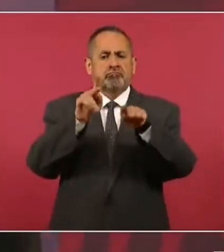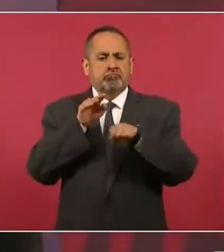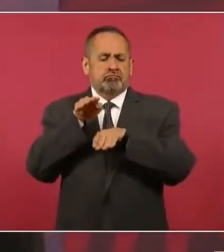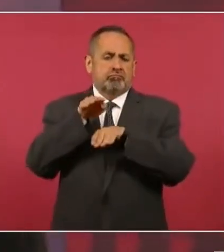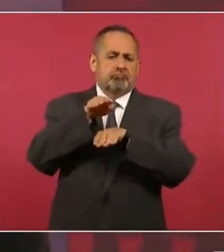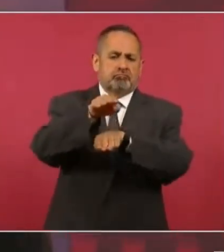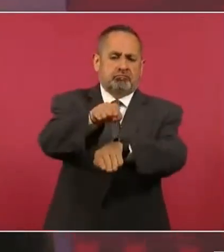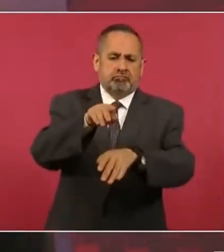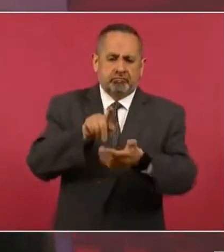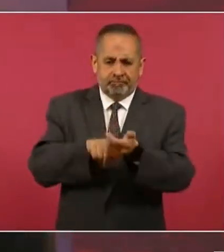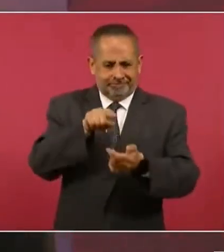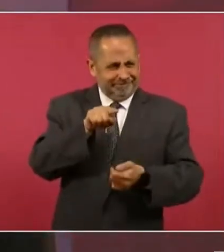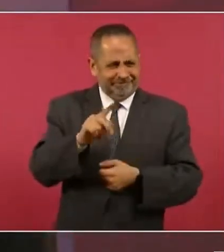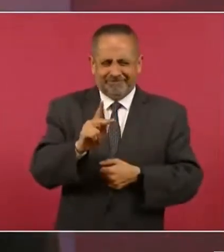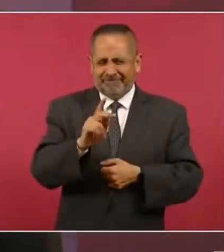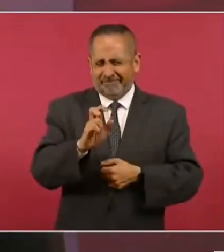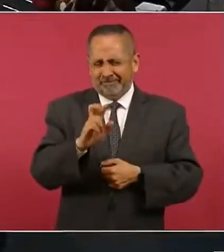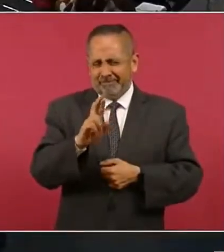del periférico,